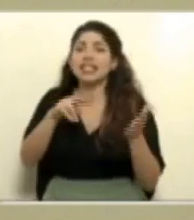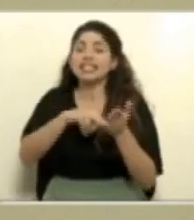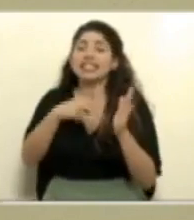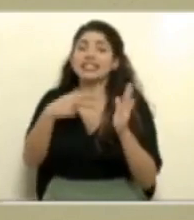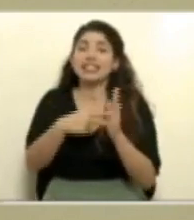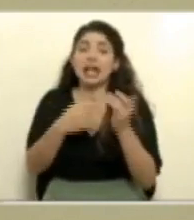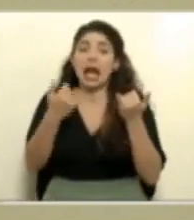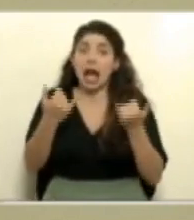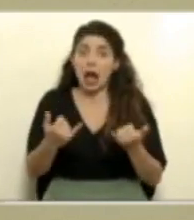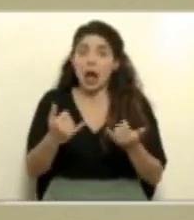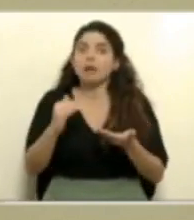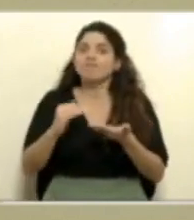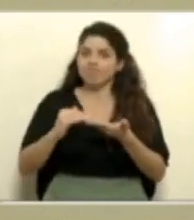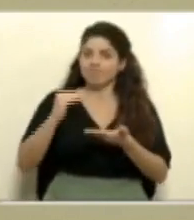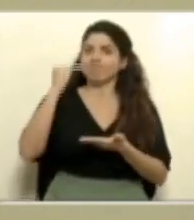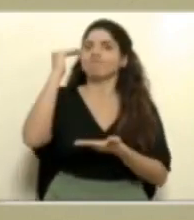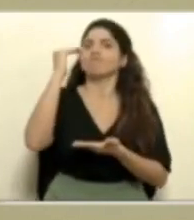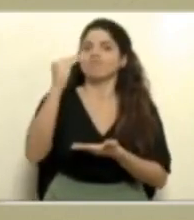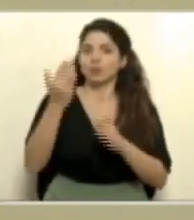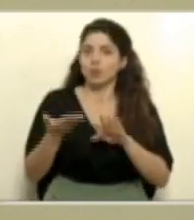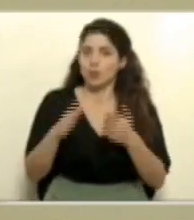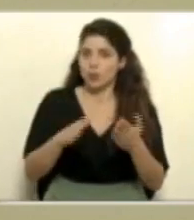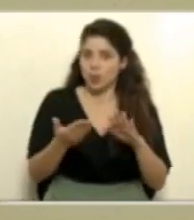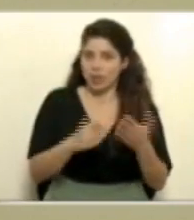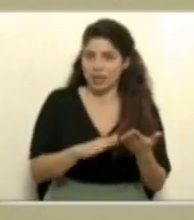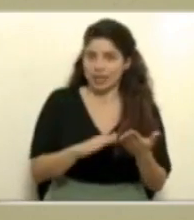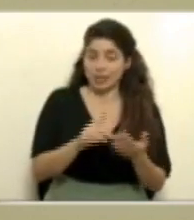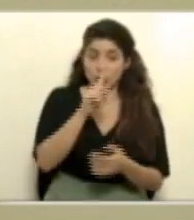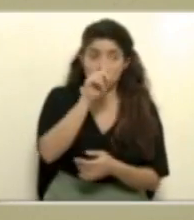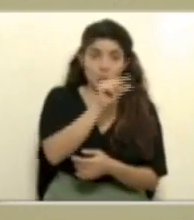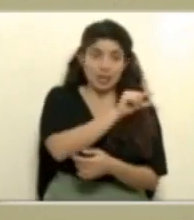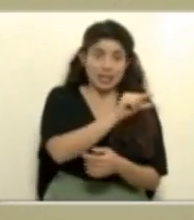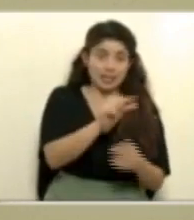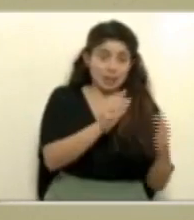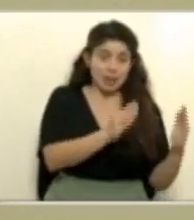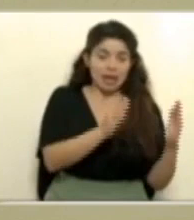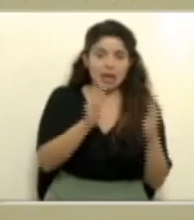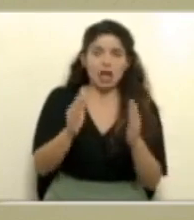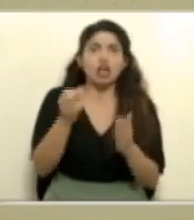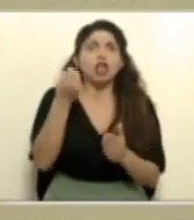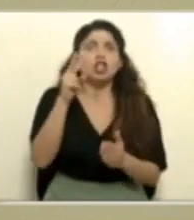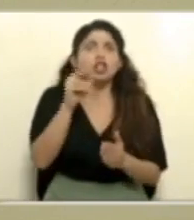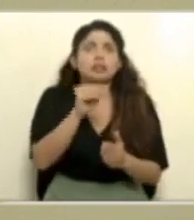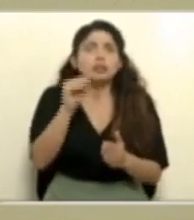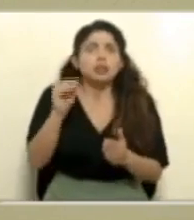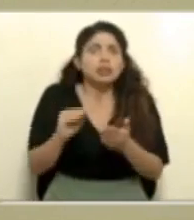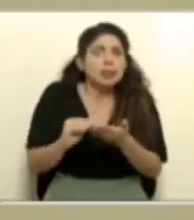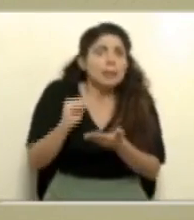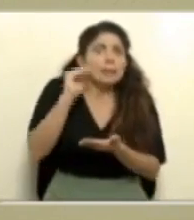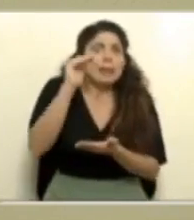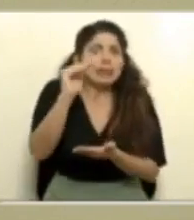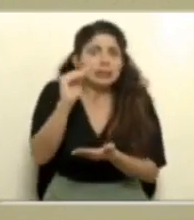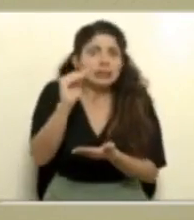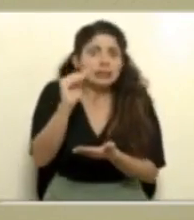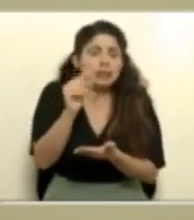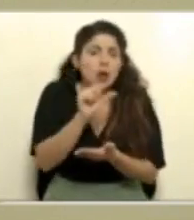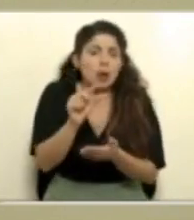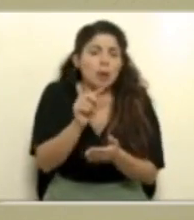que tuvimos un aumento en el número de fallecidos, más bien en la última semana, de un 12% en relación con la semana